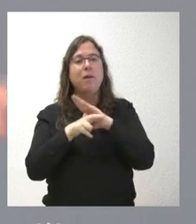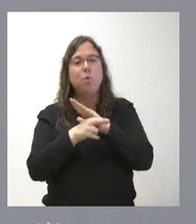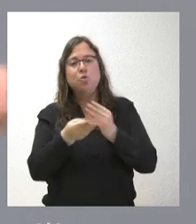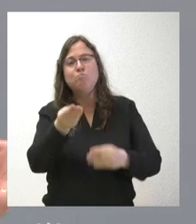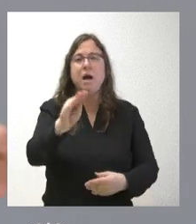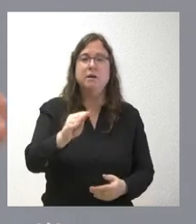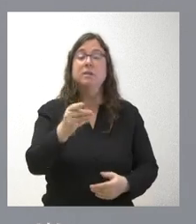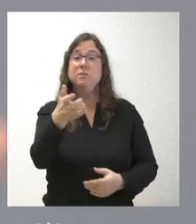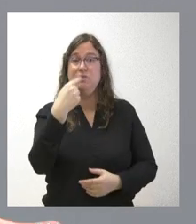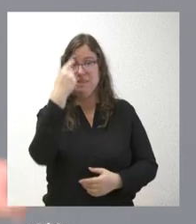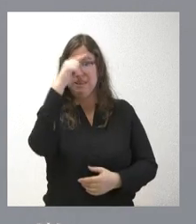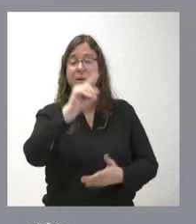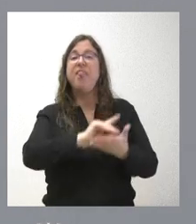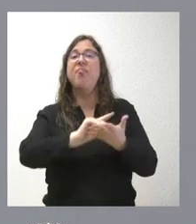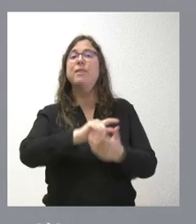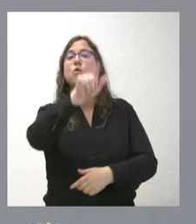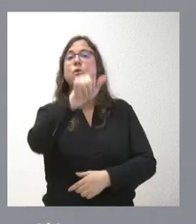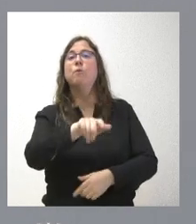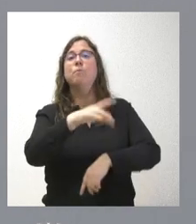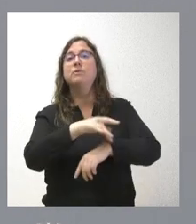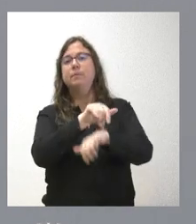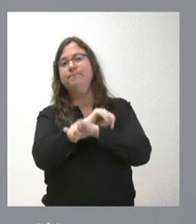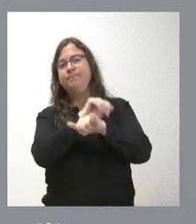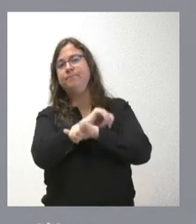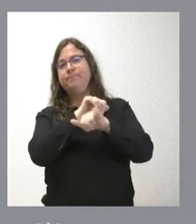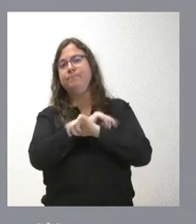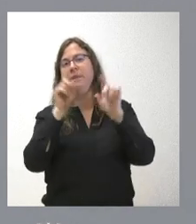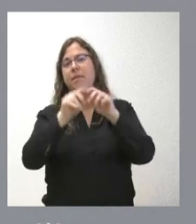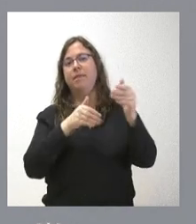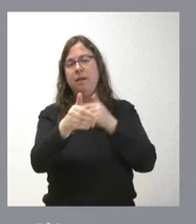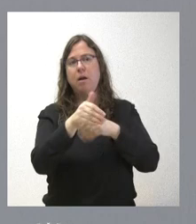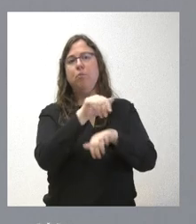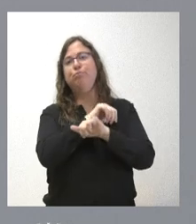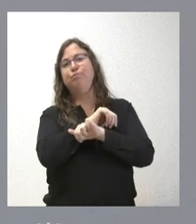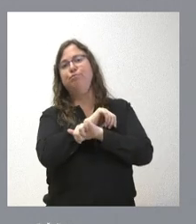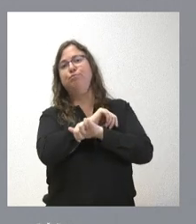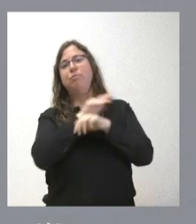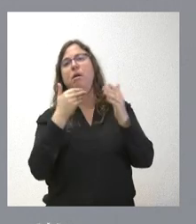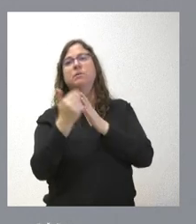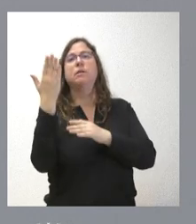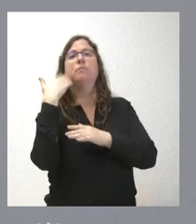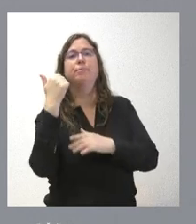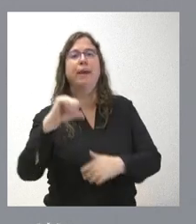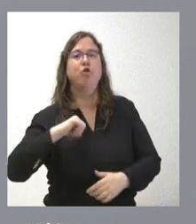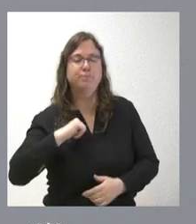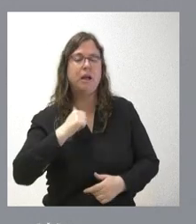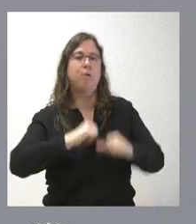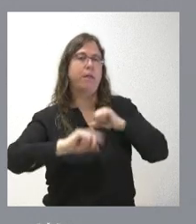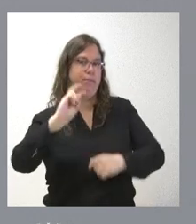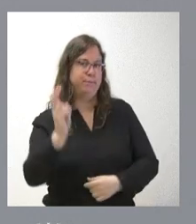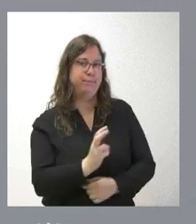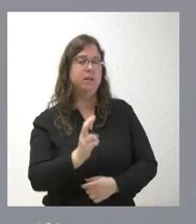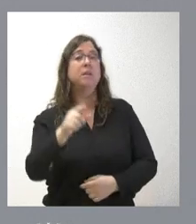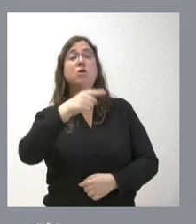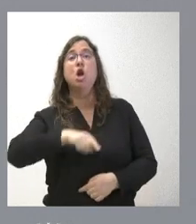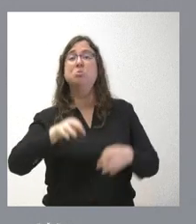ustedes conocen los datos de personas que todavía esperan ser atendidas o el tiempo de lista de espera, no estamos dando siempre,